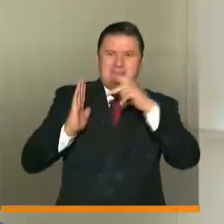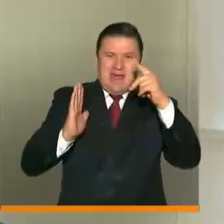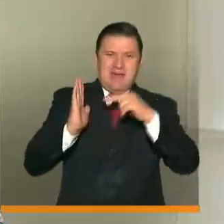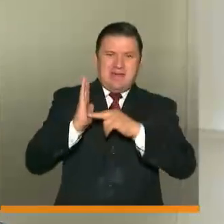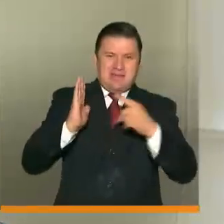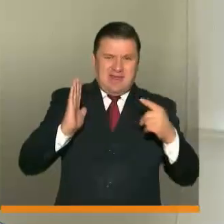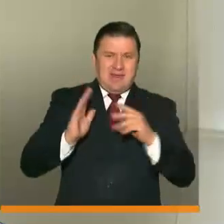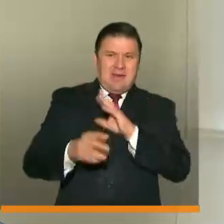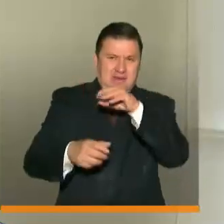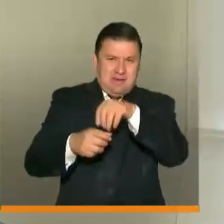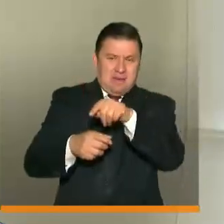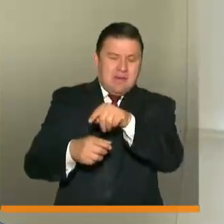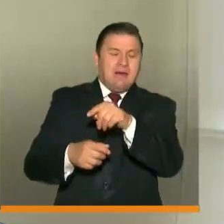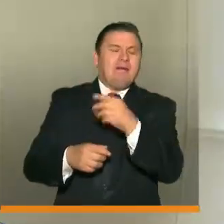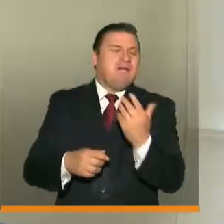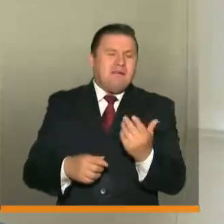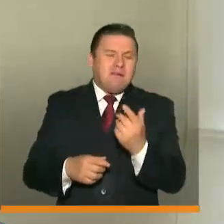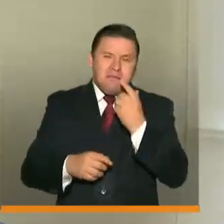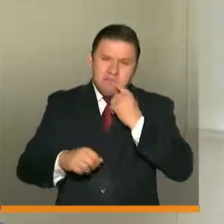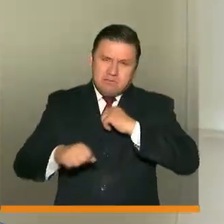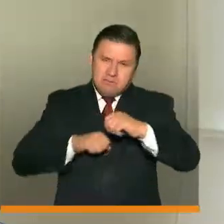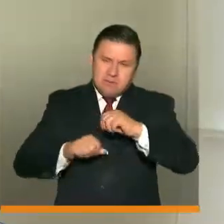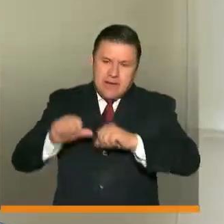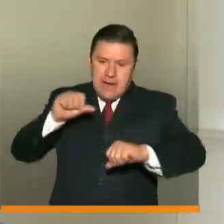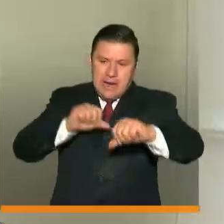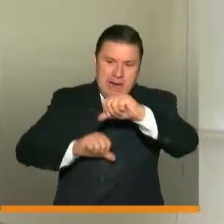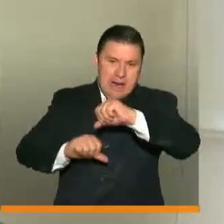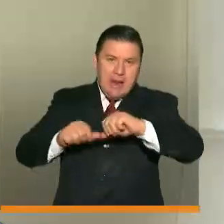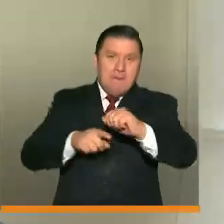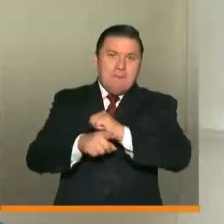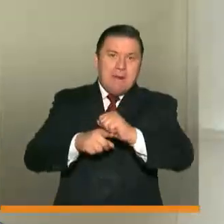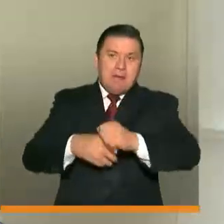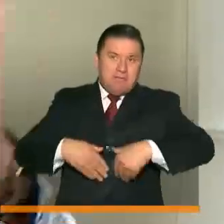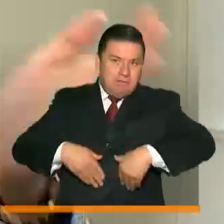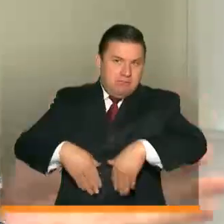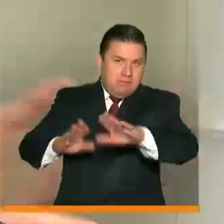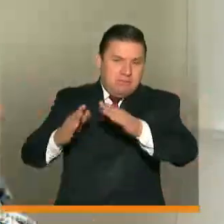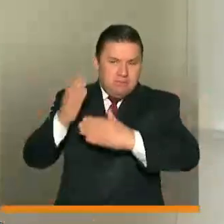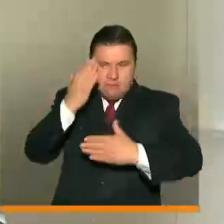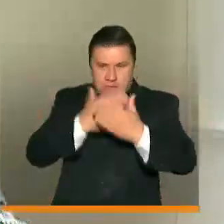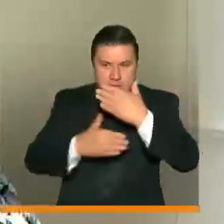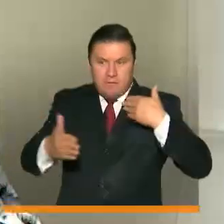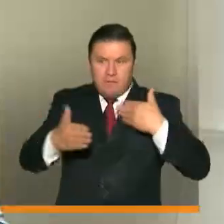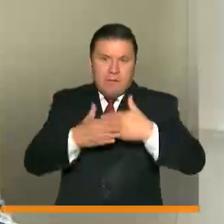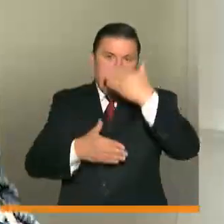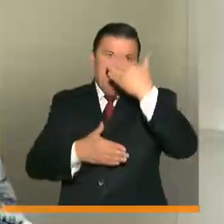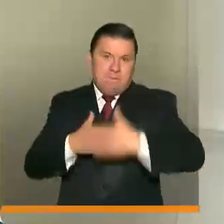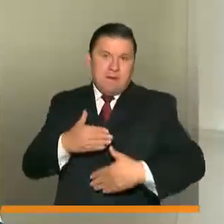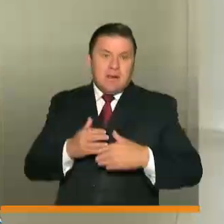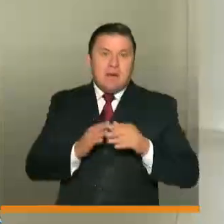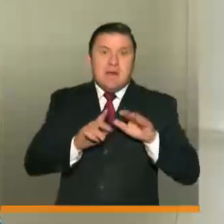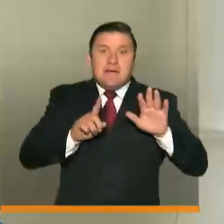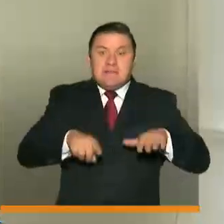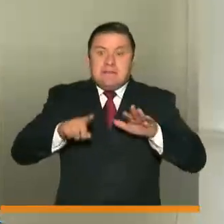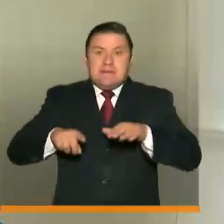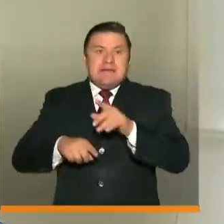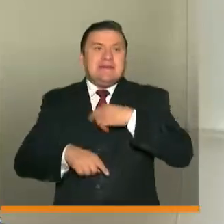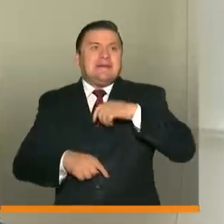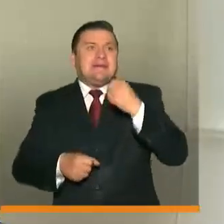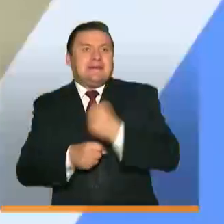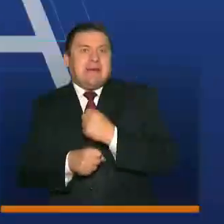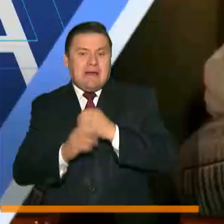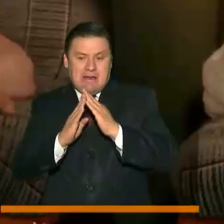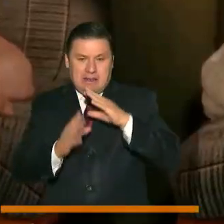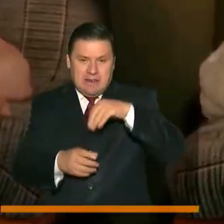clave con los protocolos del caso activar los laboratorios de práctica. ¿Para qué? Para poder terminar los semestres que se venían cursando con